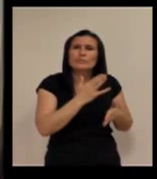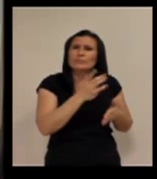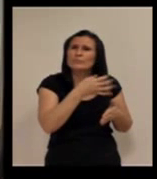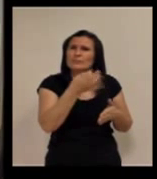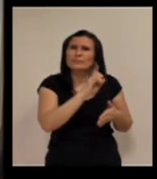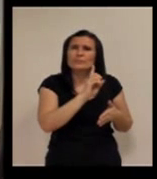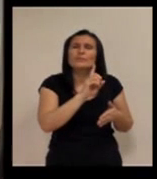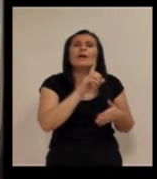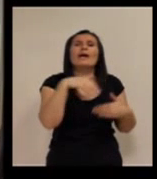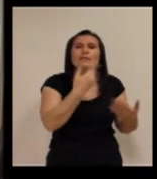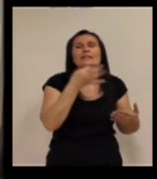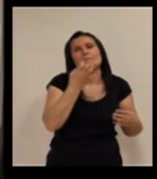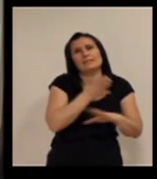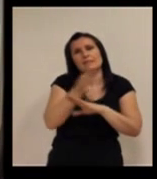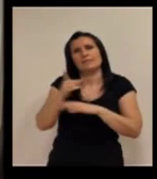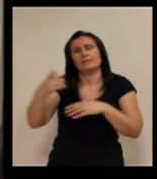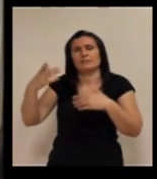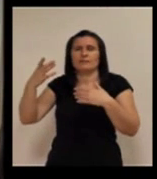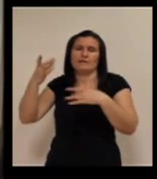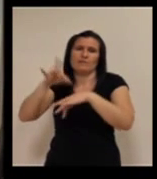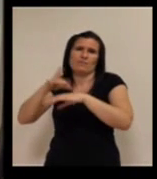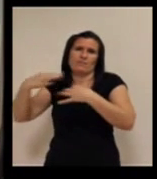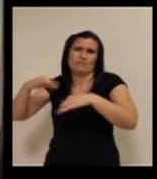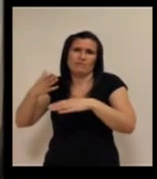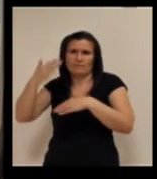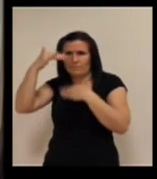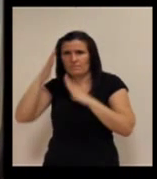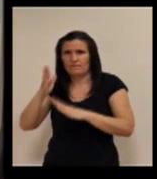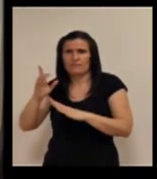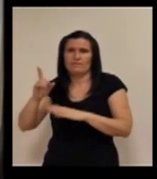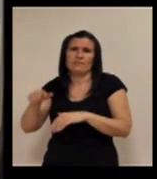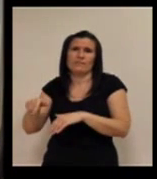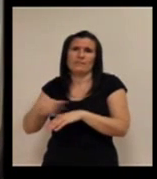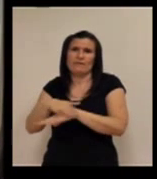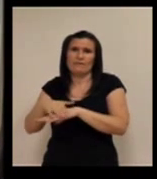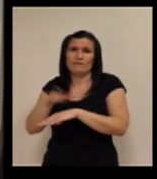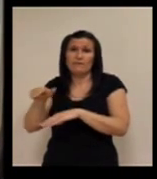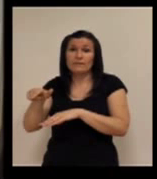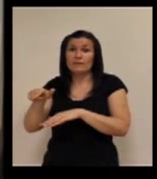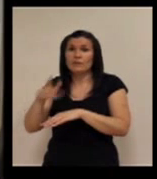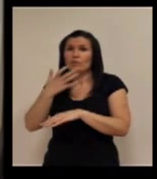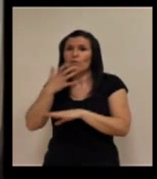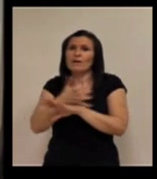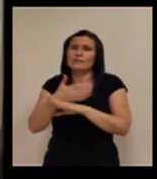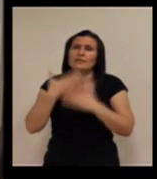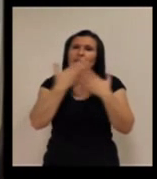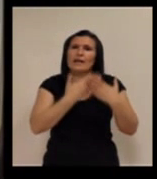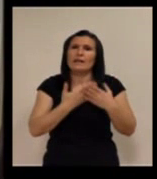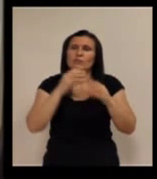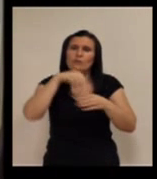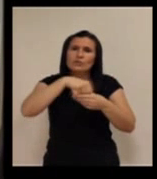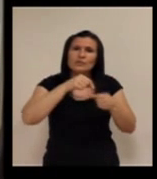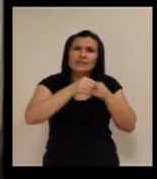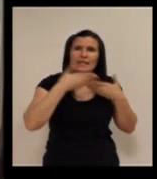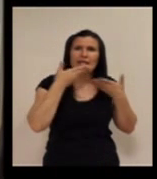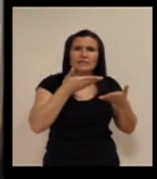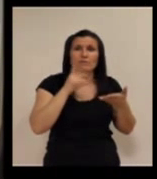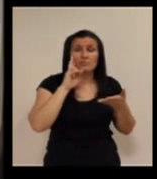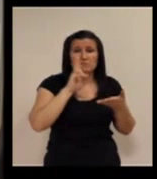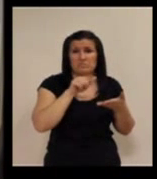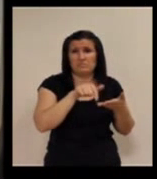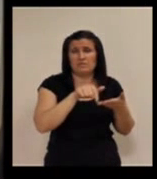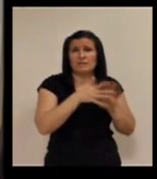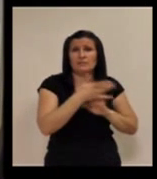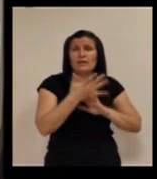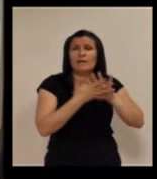es incorrecta, tendría que ir a atención primaria derivada por los análisis, por el estudio que han hecho en las plataformas de teleasistencia. Pero